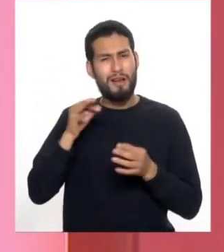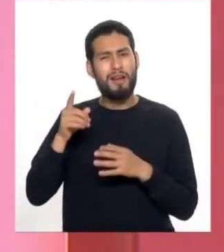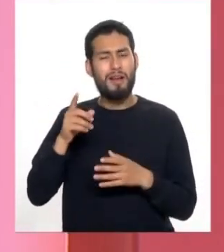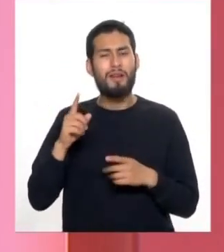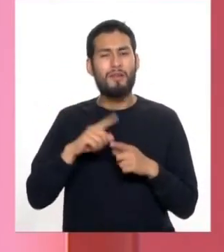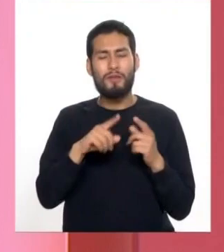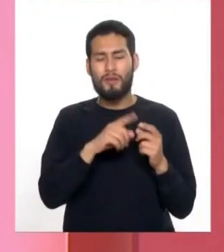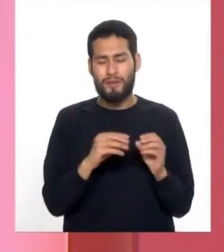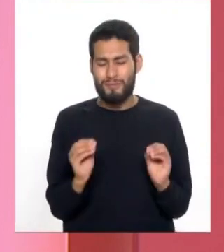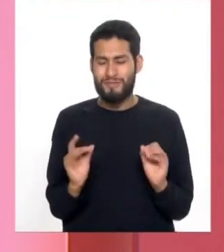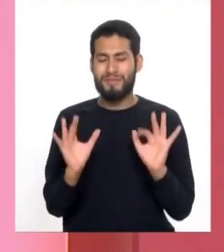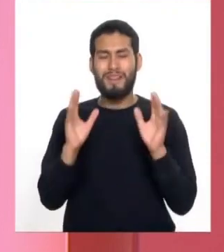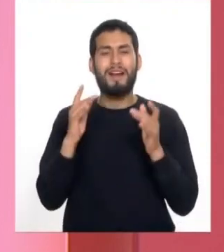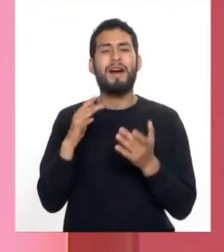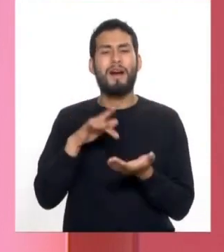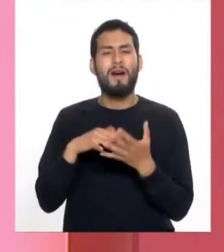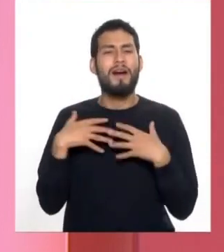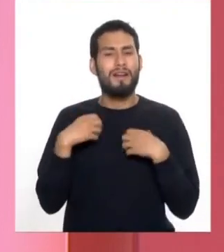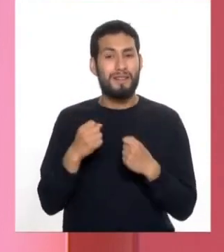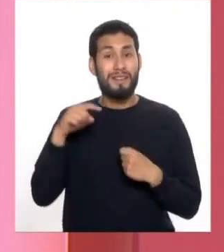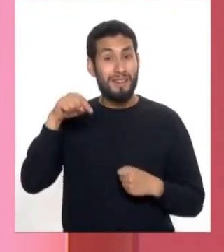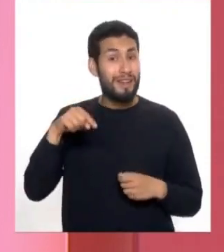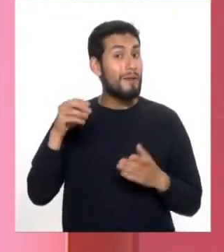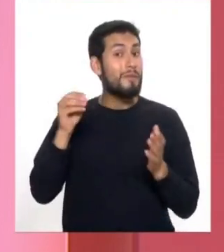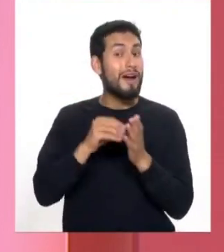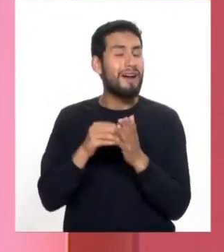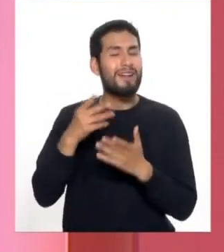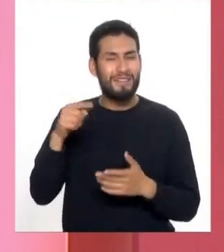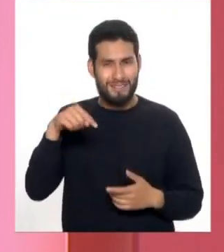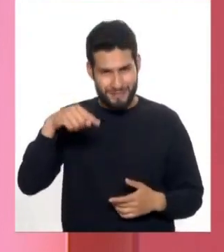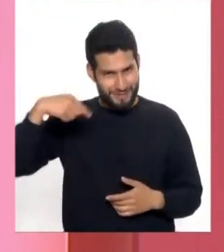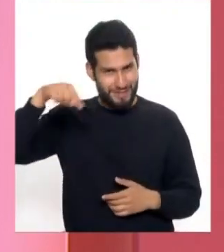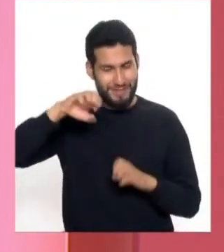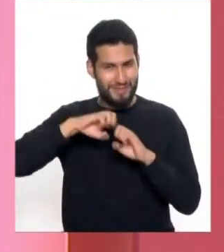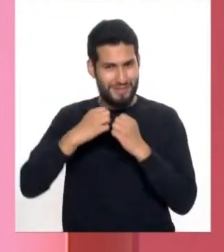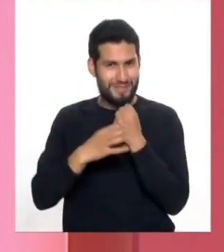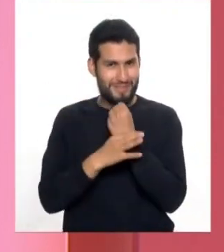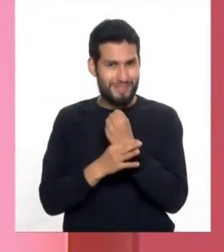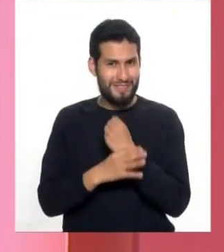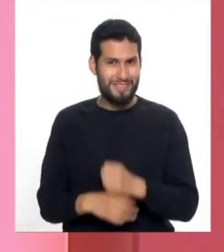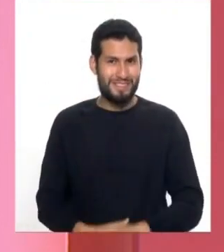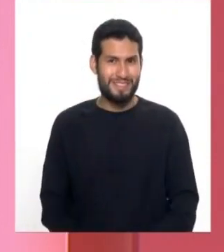plantas medicinales. Con eso y mucho más, regresamos aquí en Cuerpo Médico.